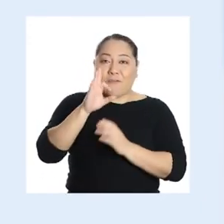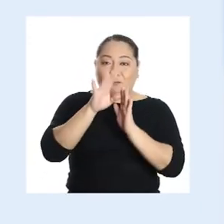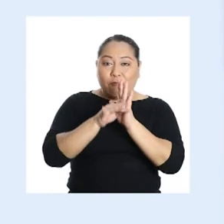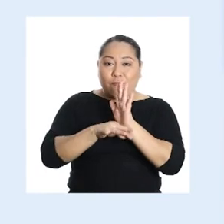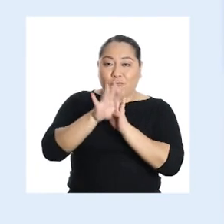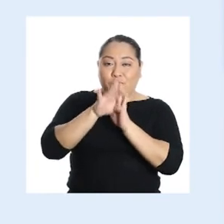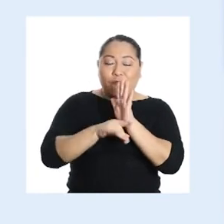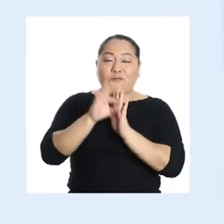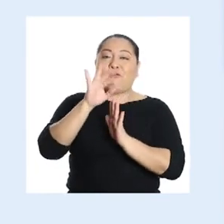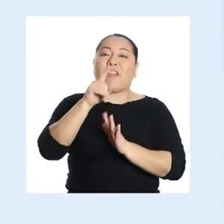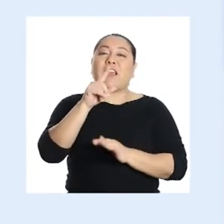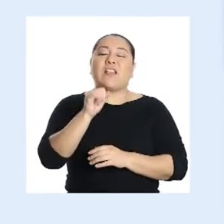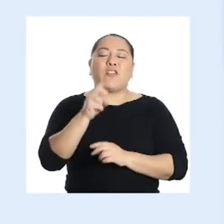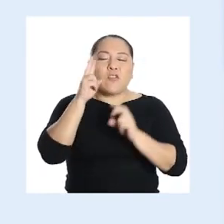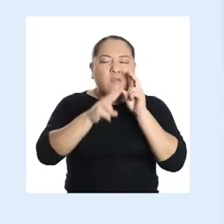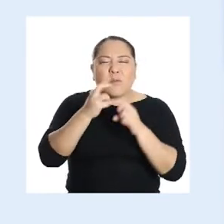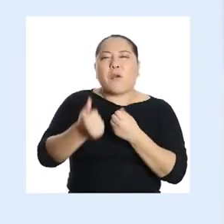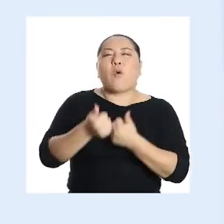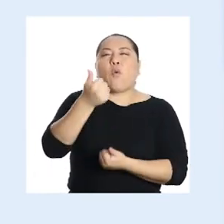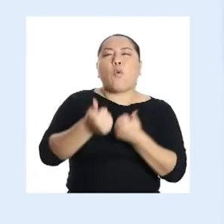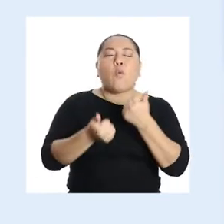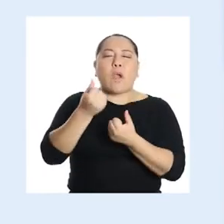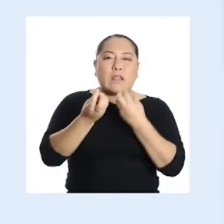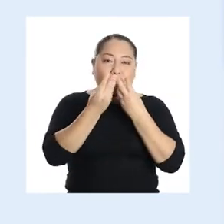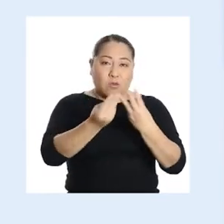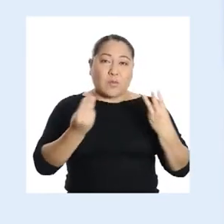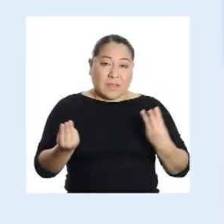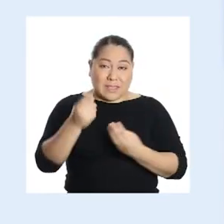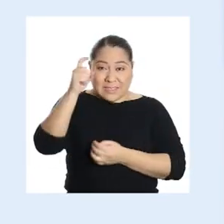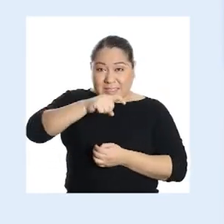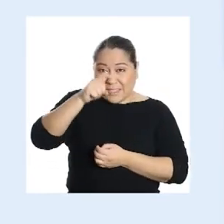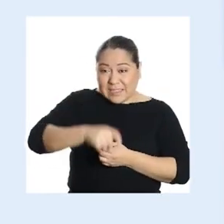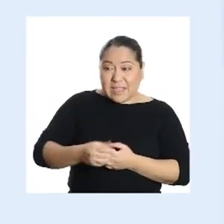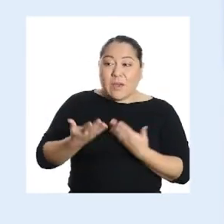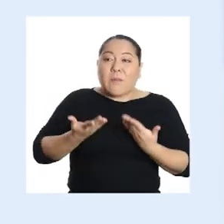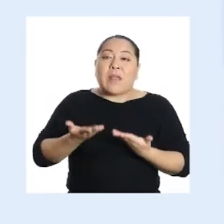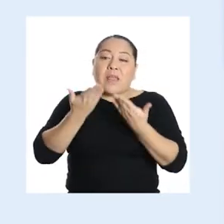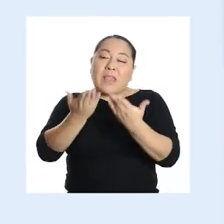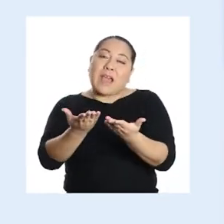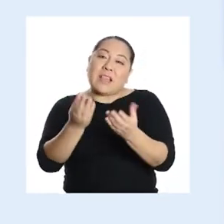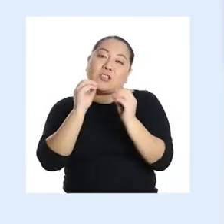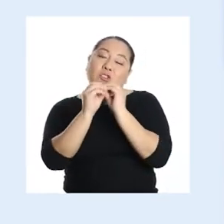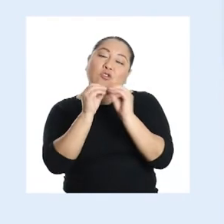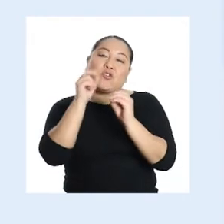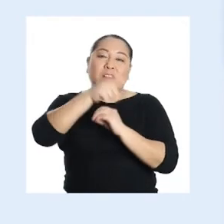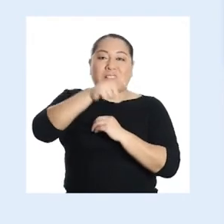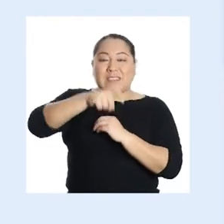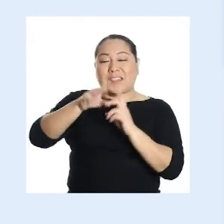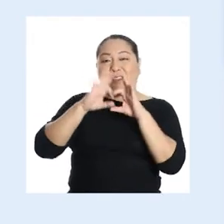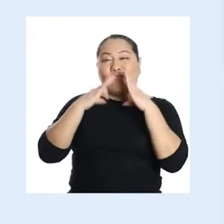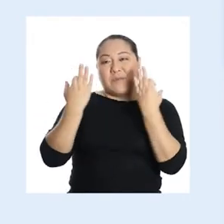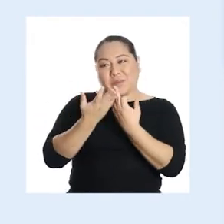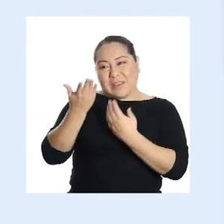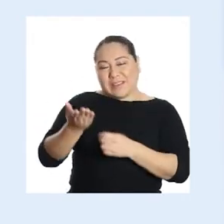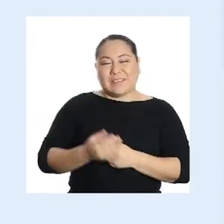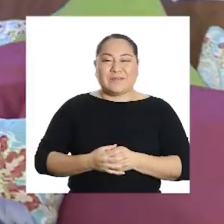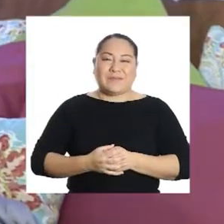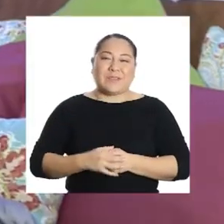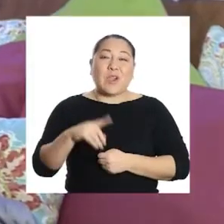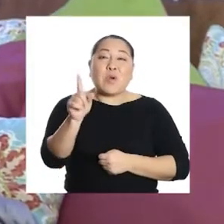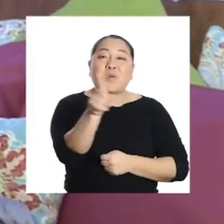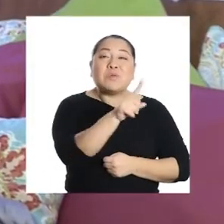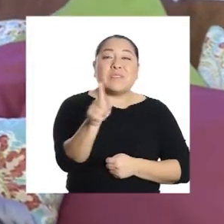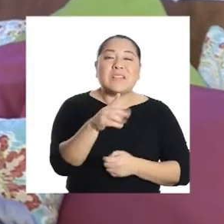y determinamos el volumen de materiales porosos que se necesita para responder a las necesidades de las familias.